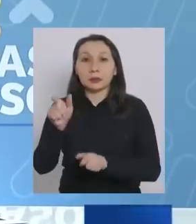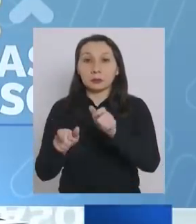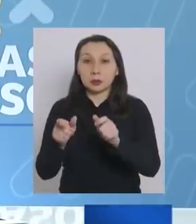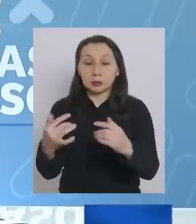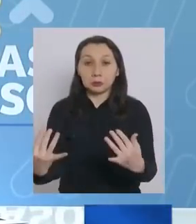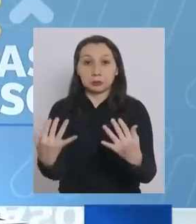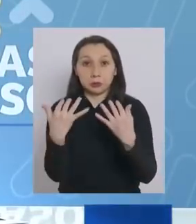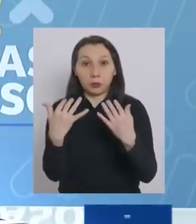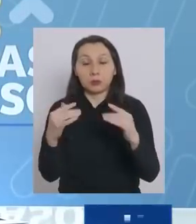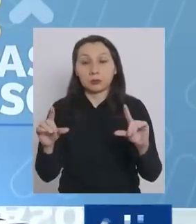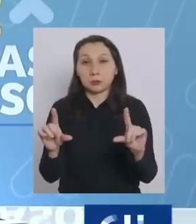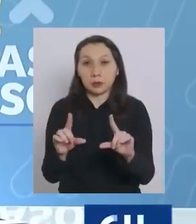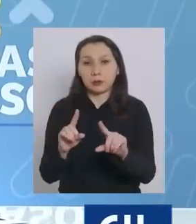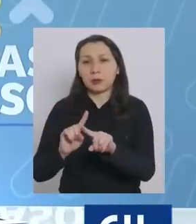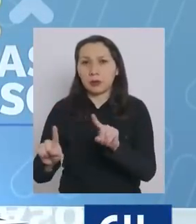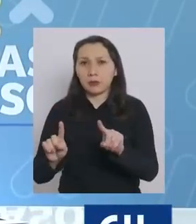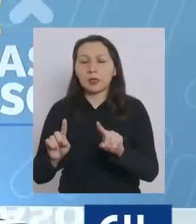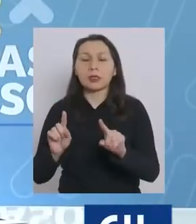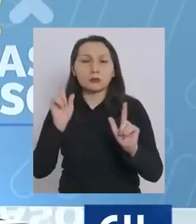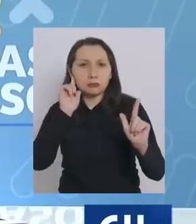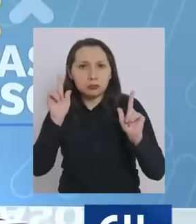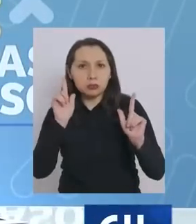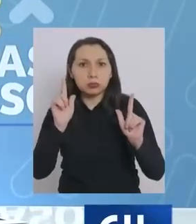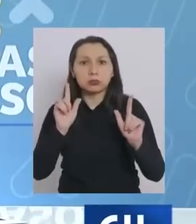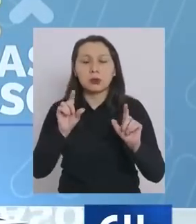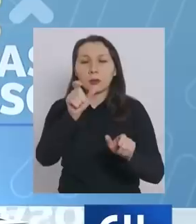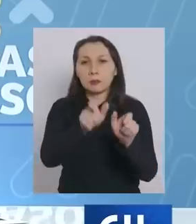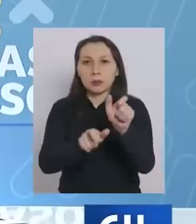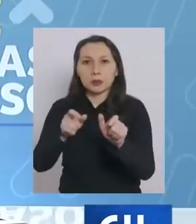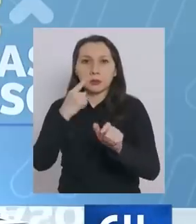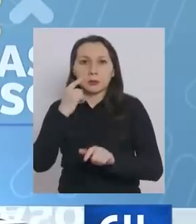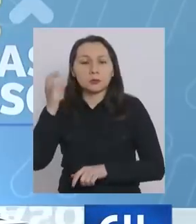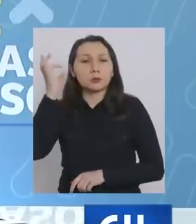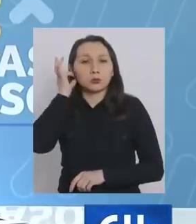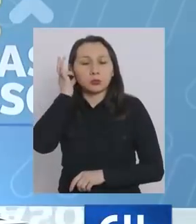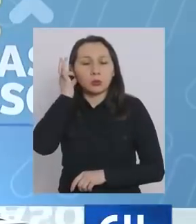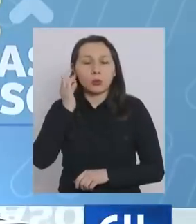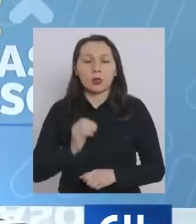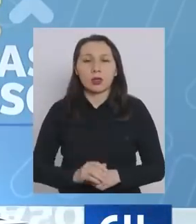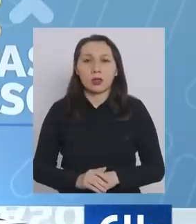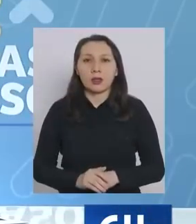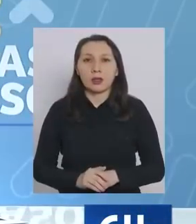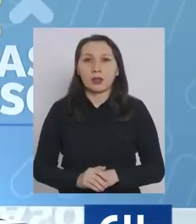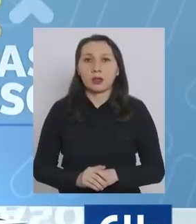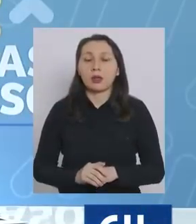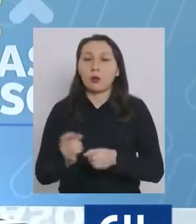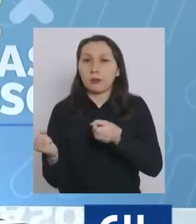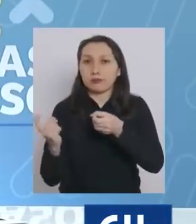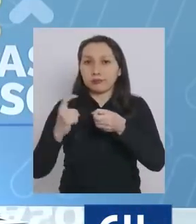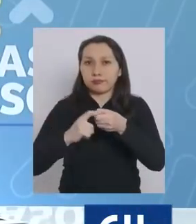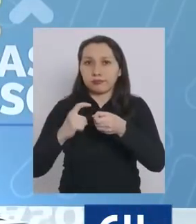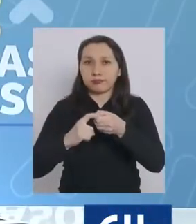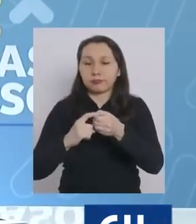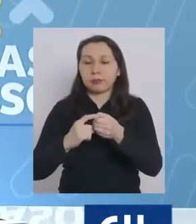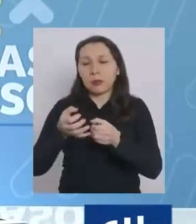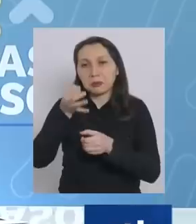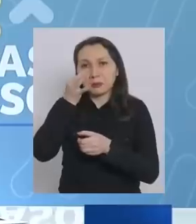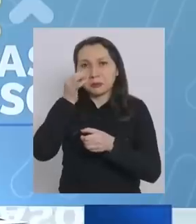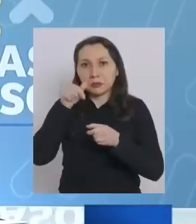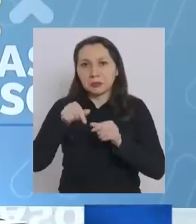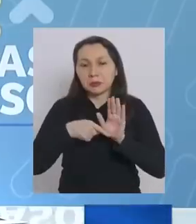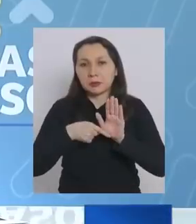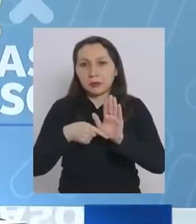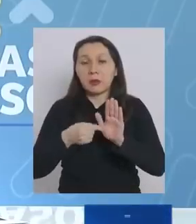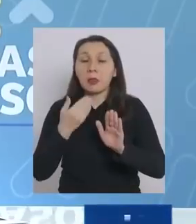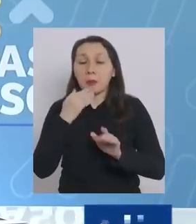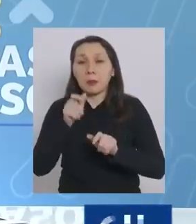ahora a escuchar de inmediato a las autoridades. Tienes espectadoras que se unen a esta transmisión y que nos